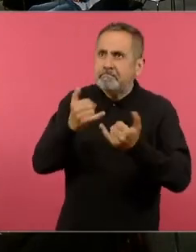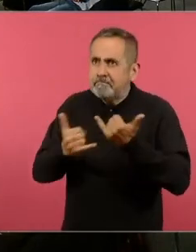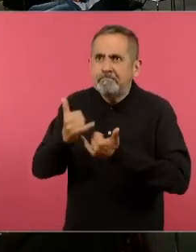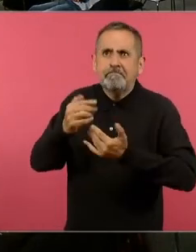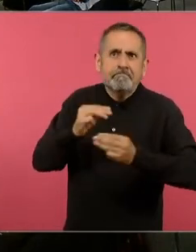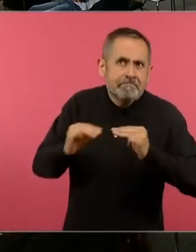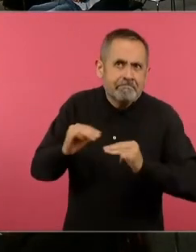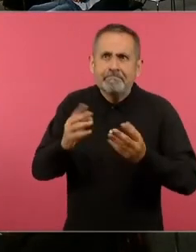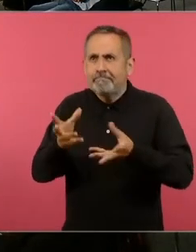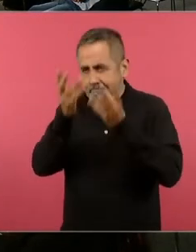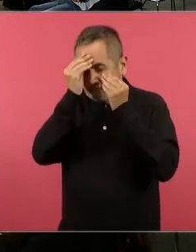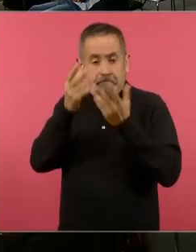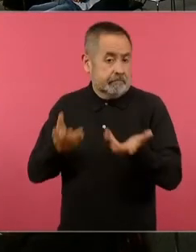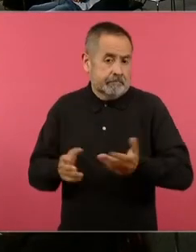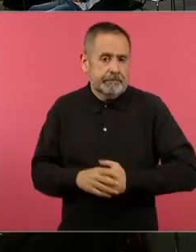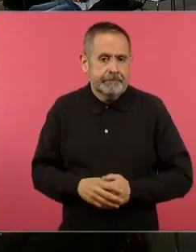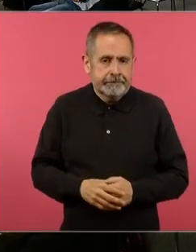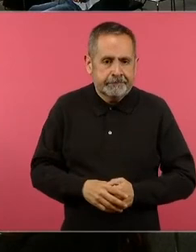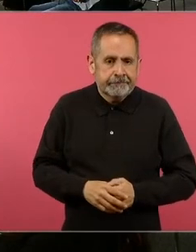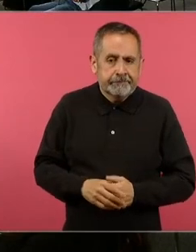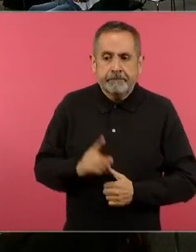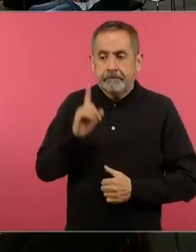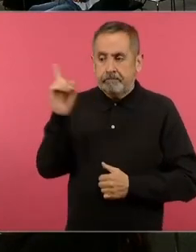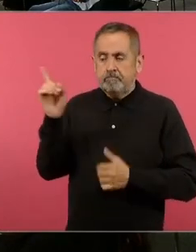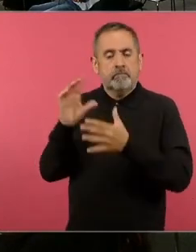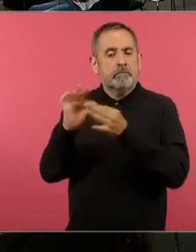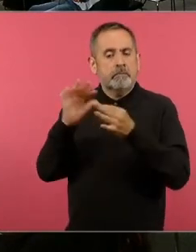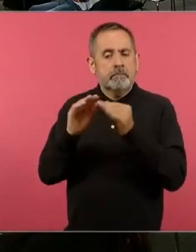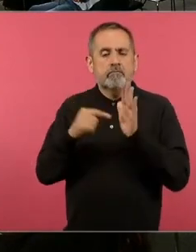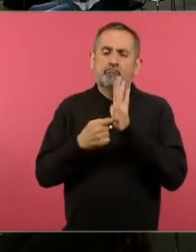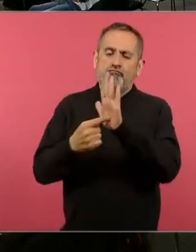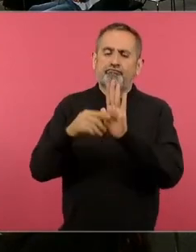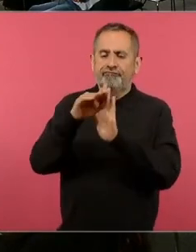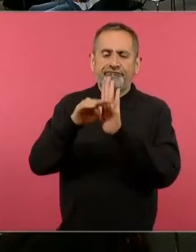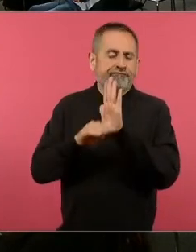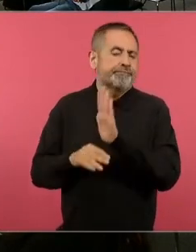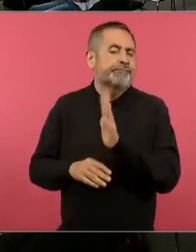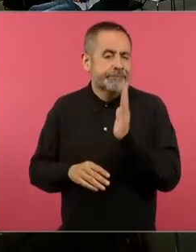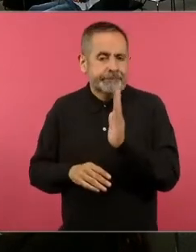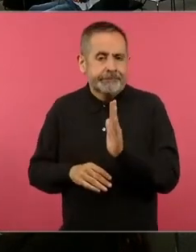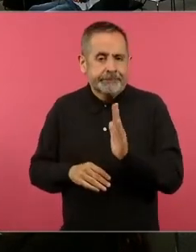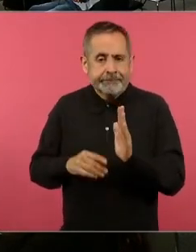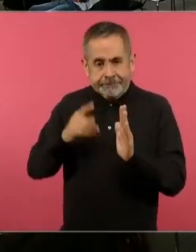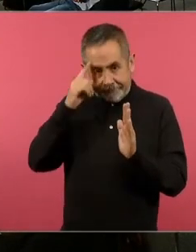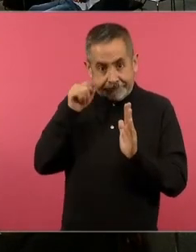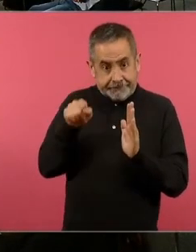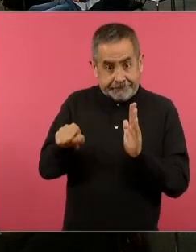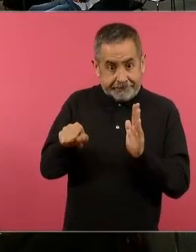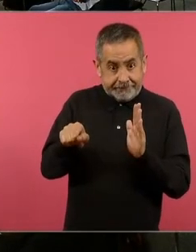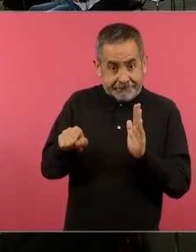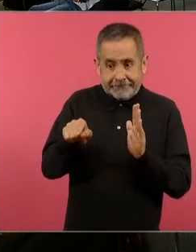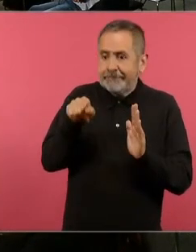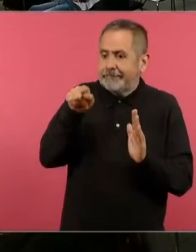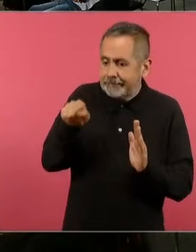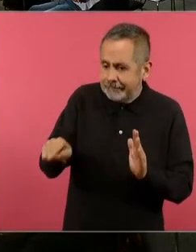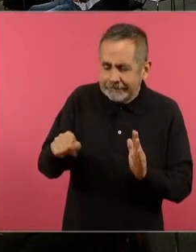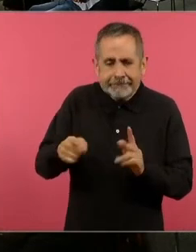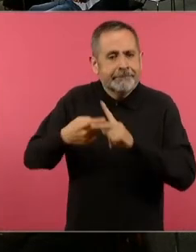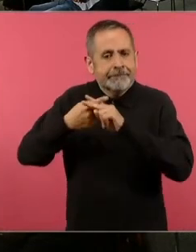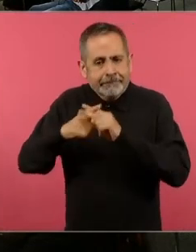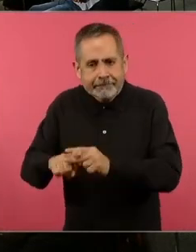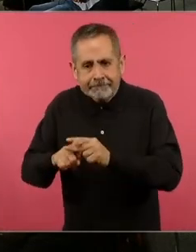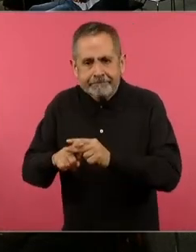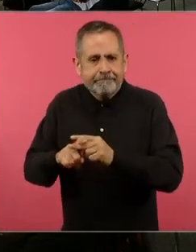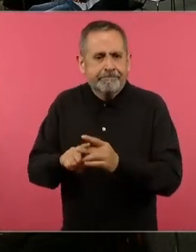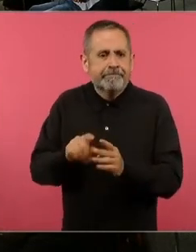entonces ya aquí tiene una descripción pero esto lo va a llevar inmediatamente a empezar a estudiar fracciones